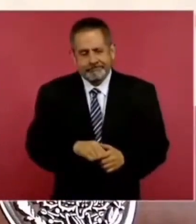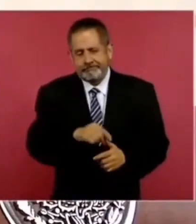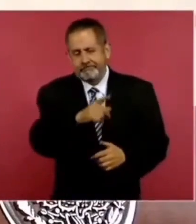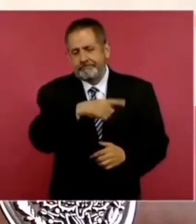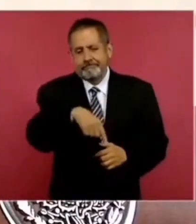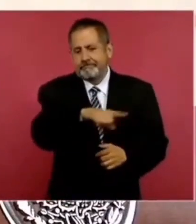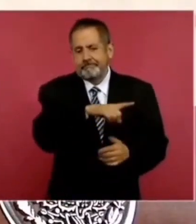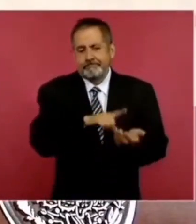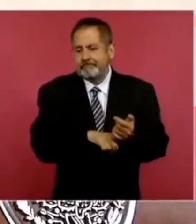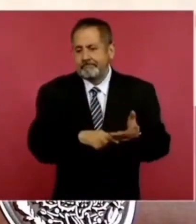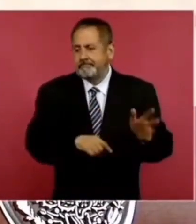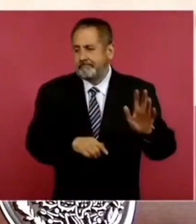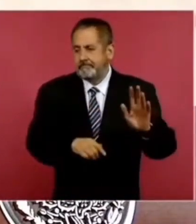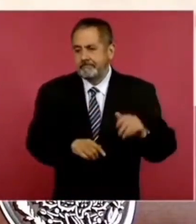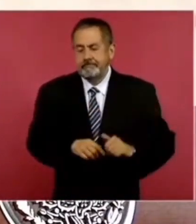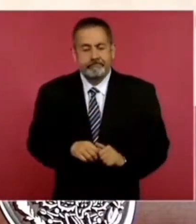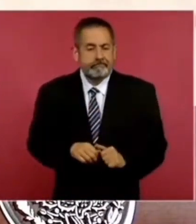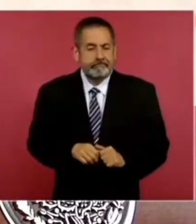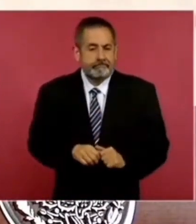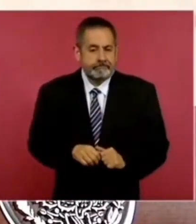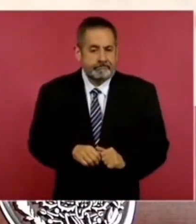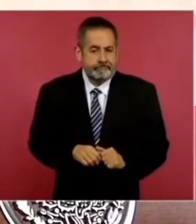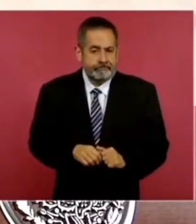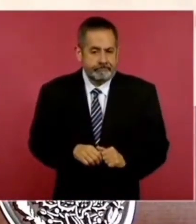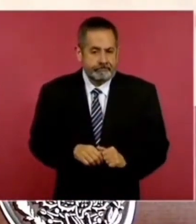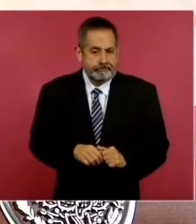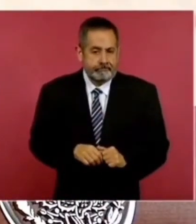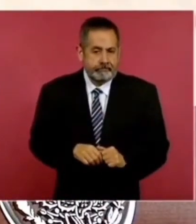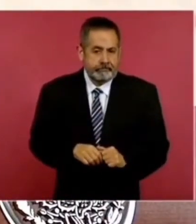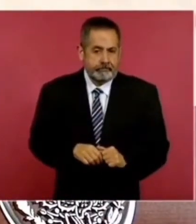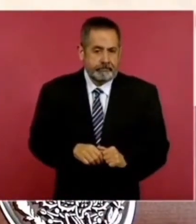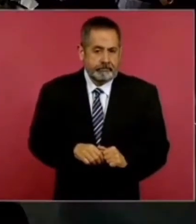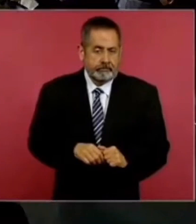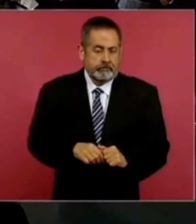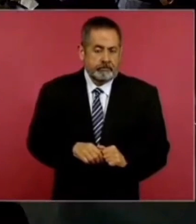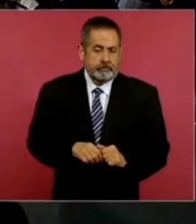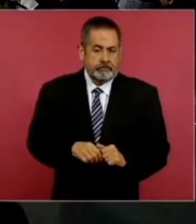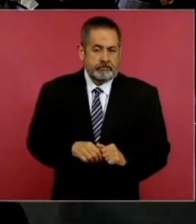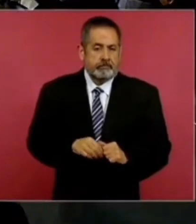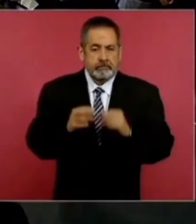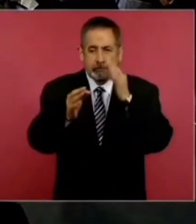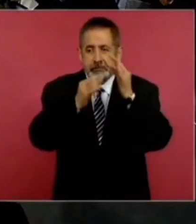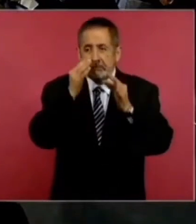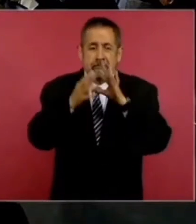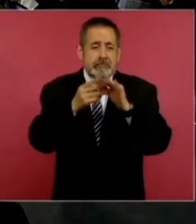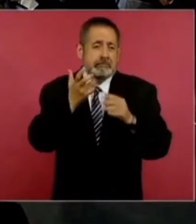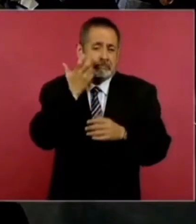propaganda.